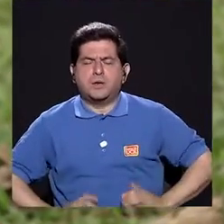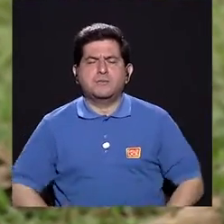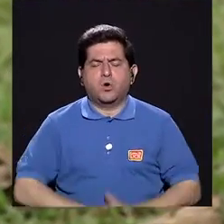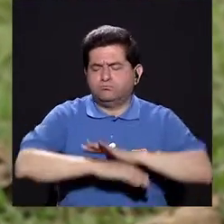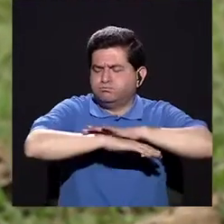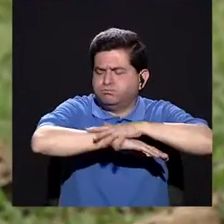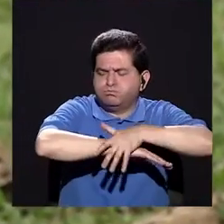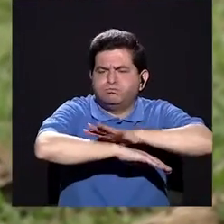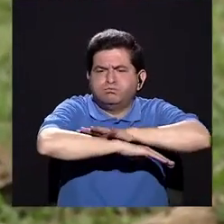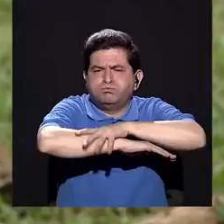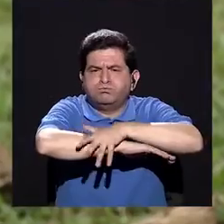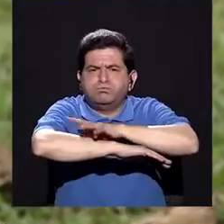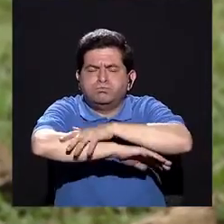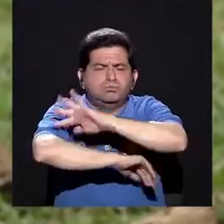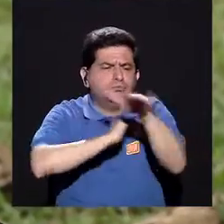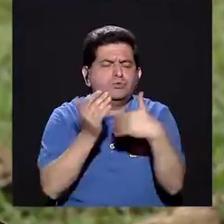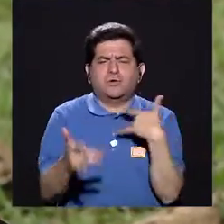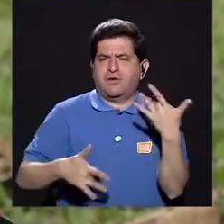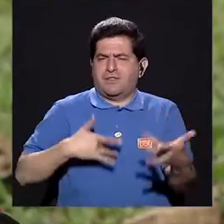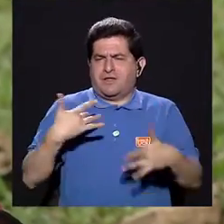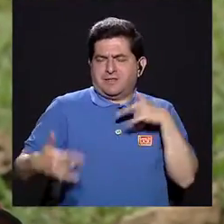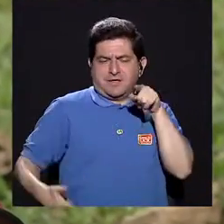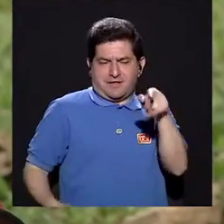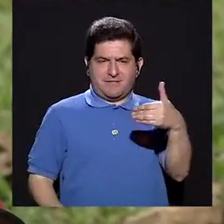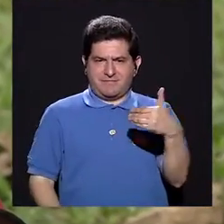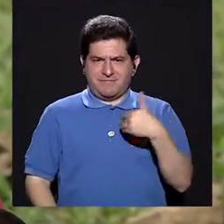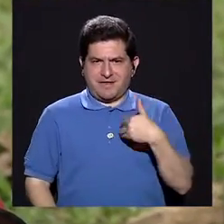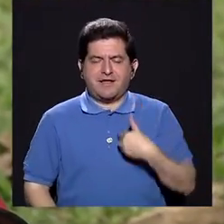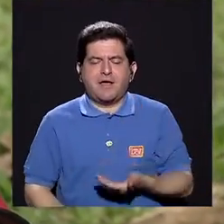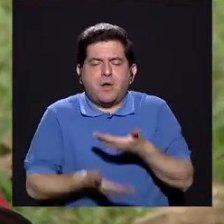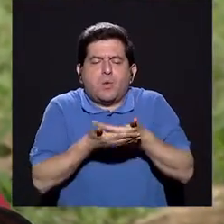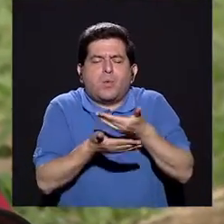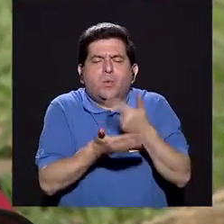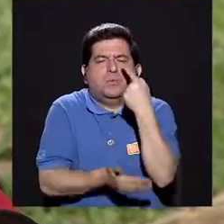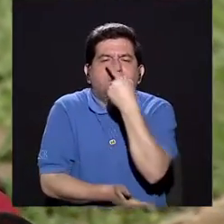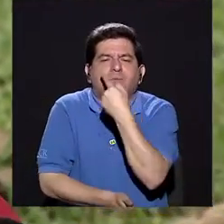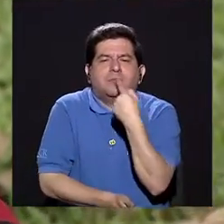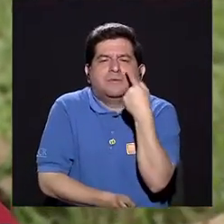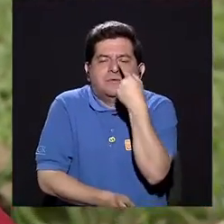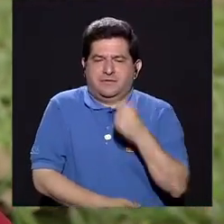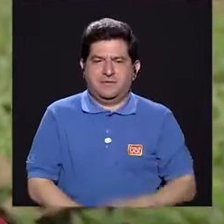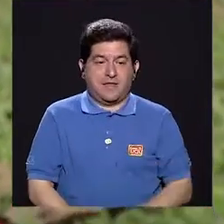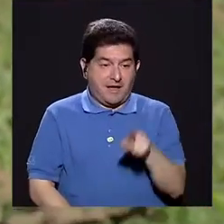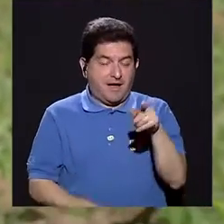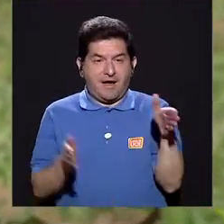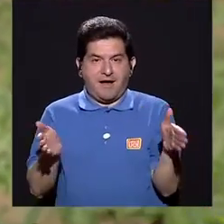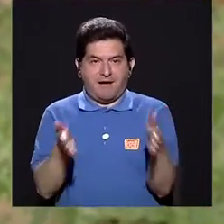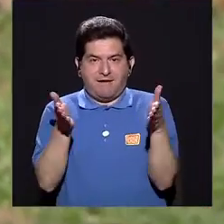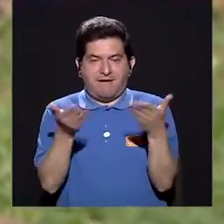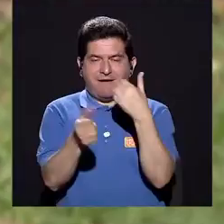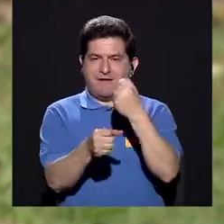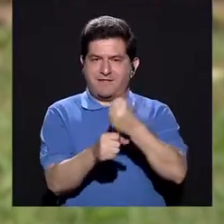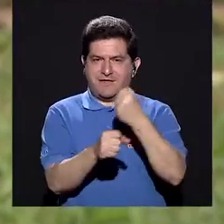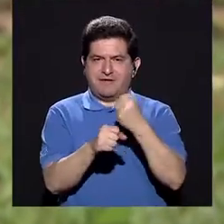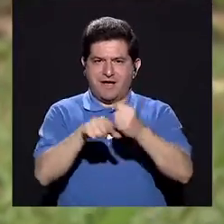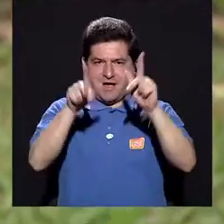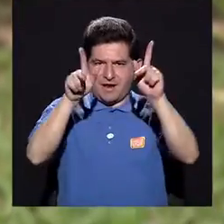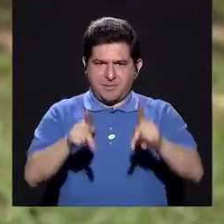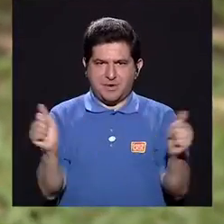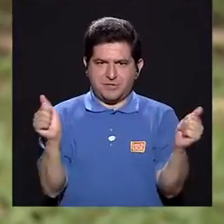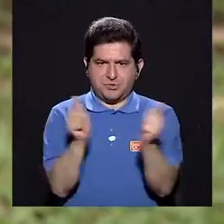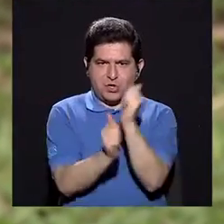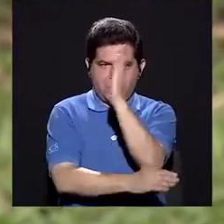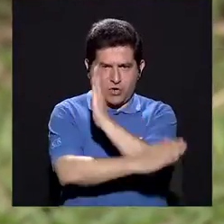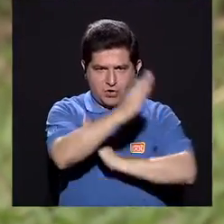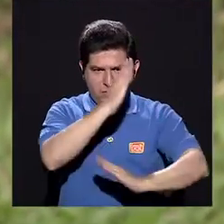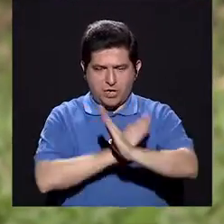pelaje, todas las sensaciones que el perro tiene, la humedad de la nariz, como un estímulo para trabajar con las personas